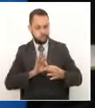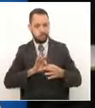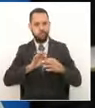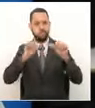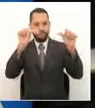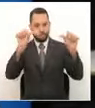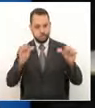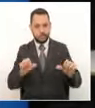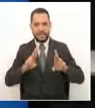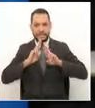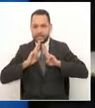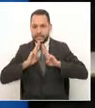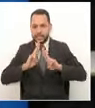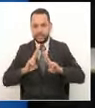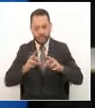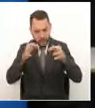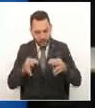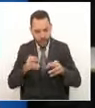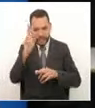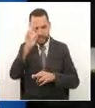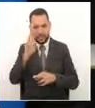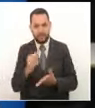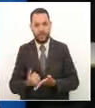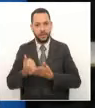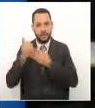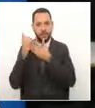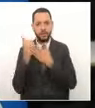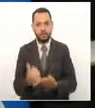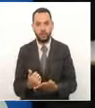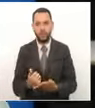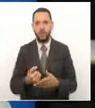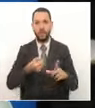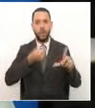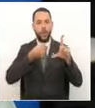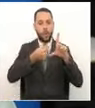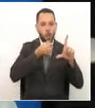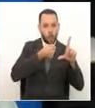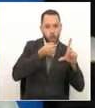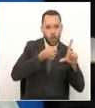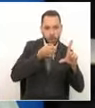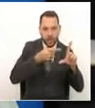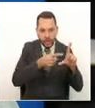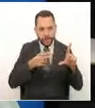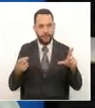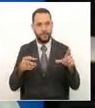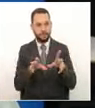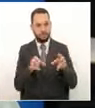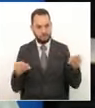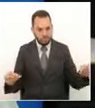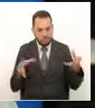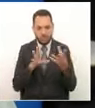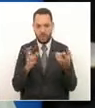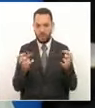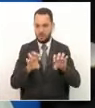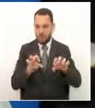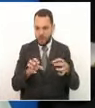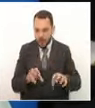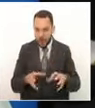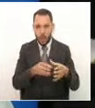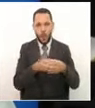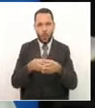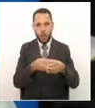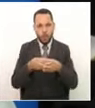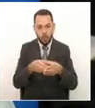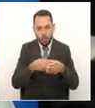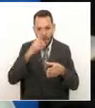Risaralda sin Hambre, a los medios de comunicación, al equipo de la Gobernación, a la Cruz